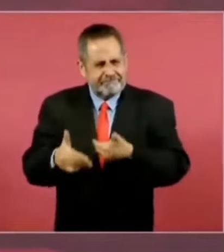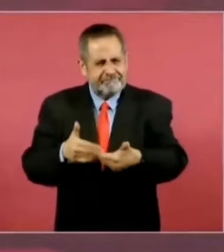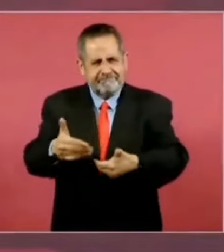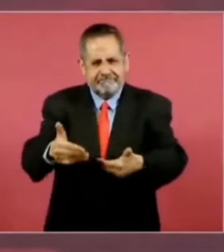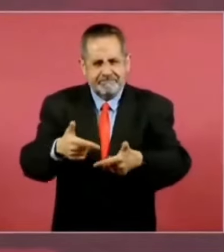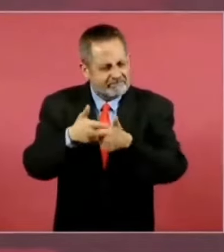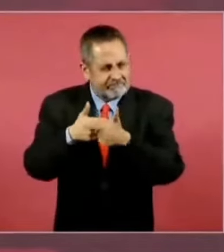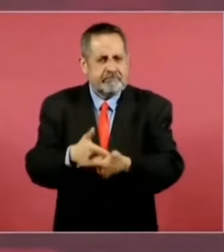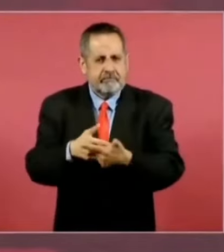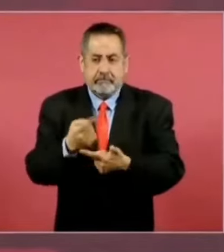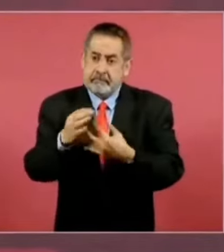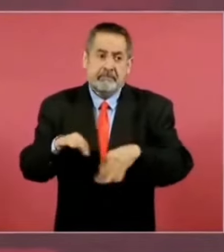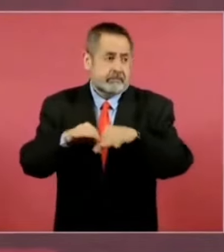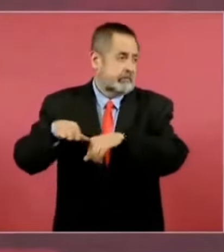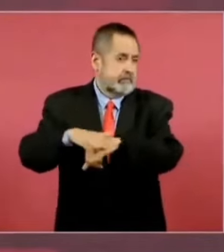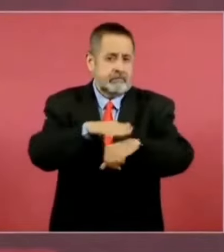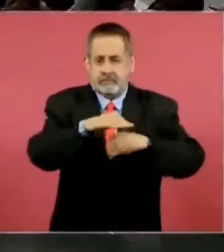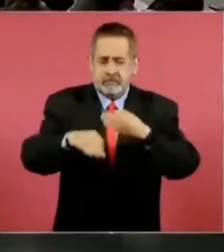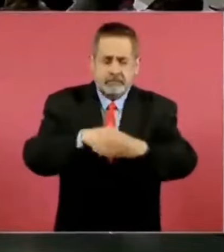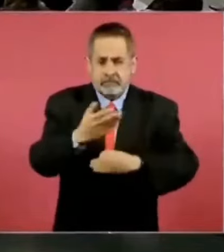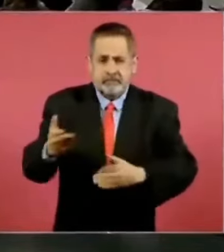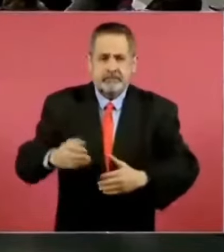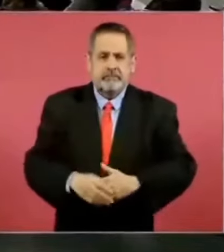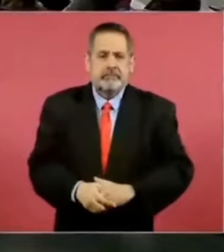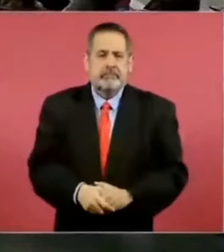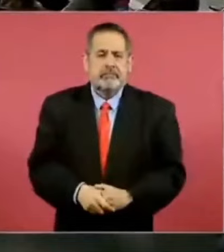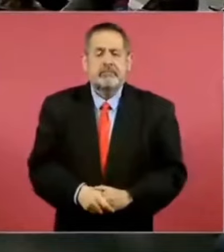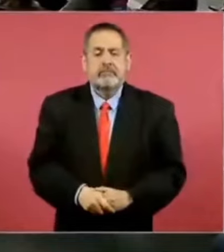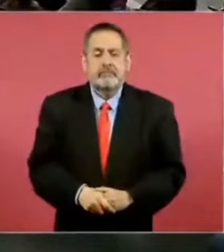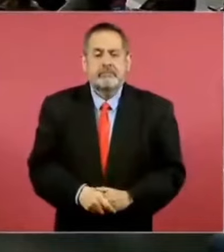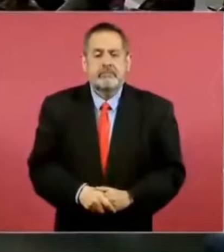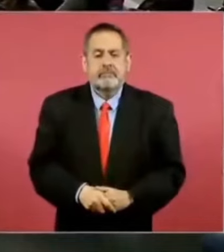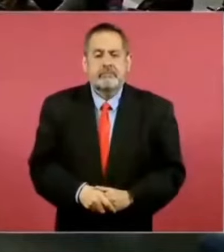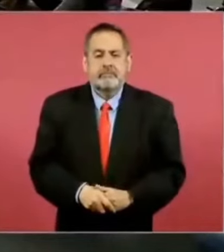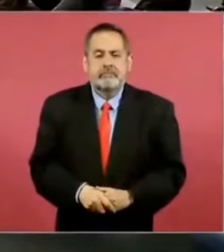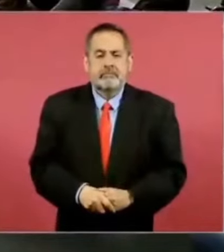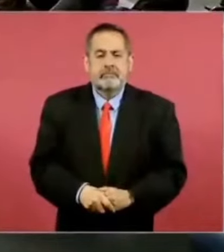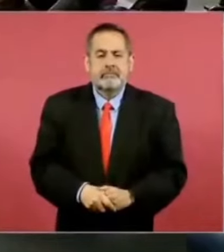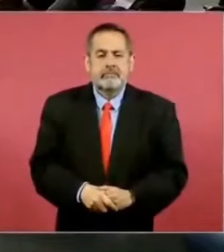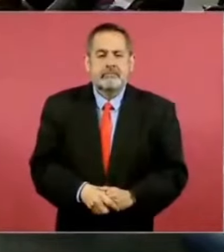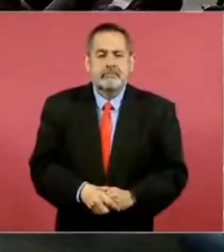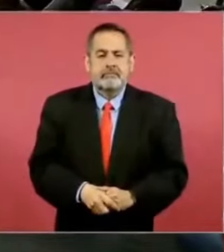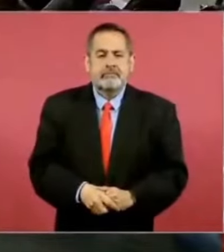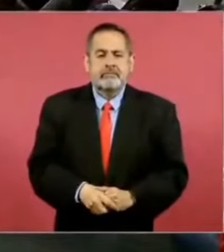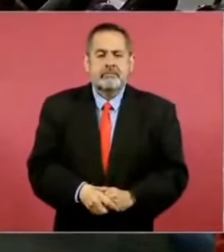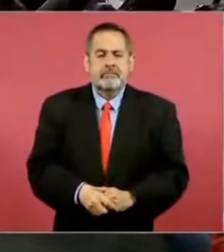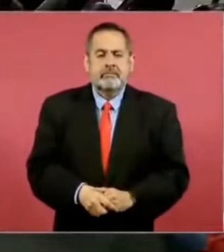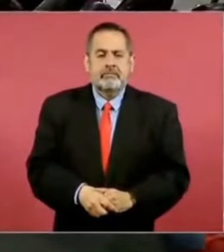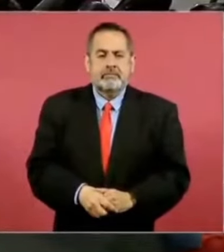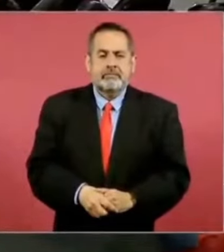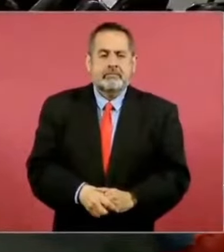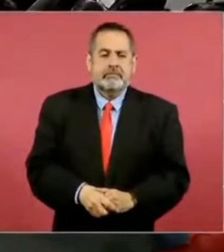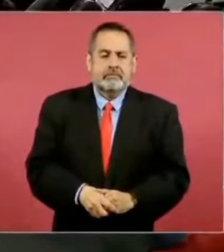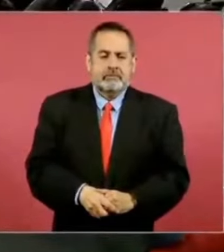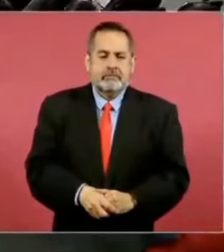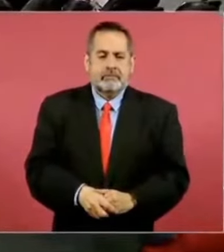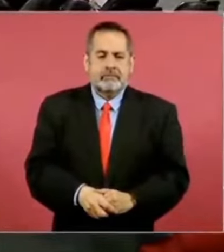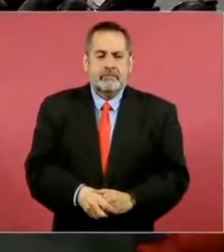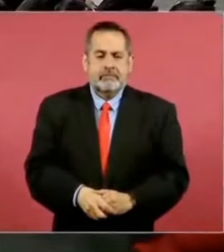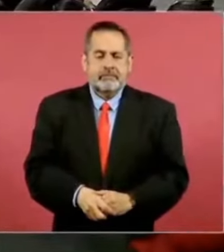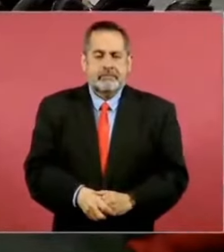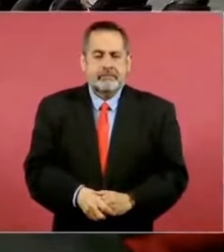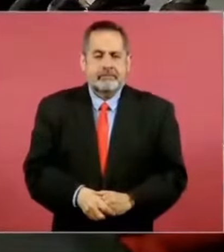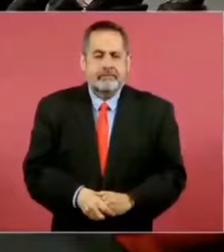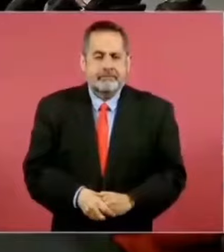en la vida. ¿Cuál es el nombre del empresario que le ofreció disculpas por el saqueo que cometieron en